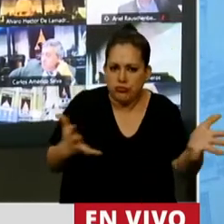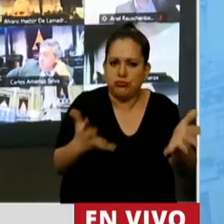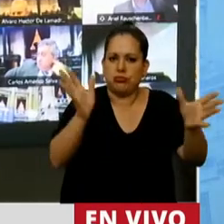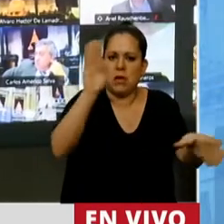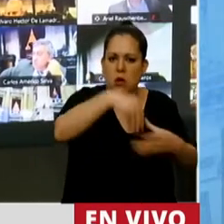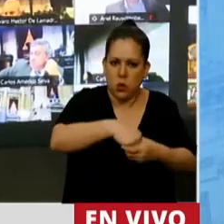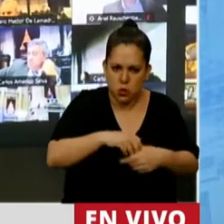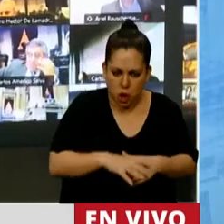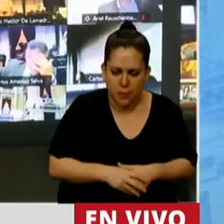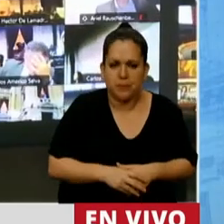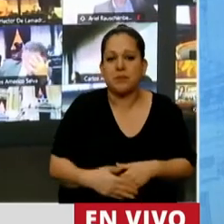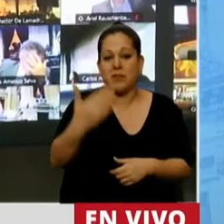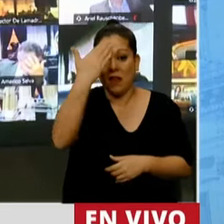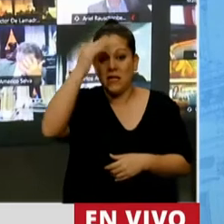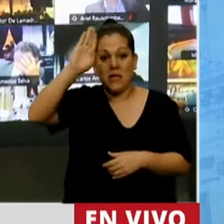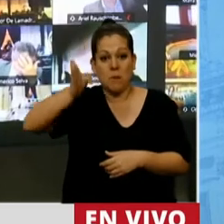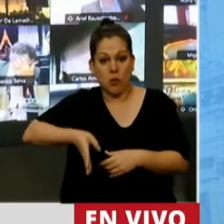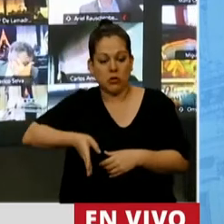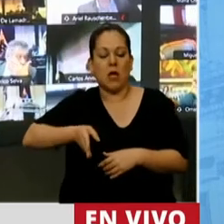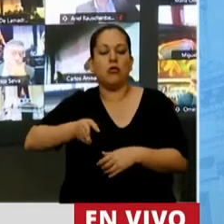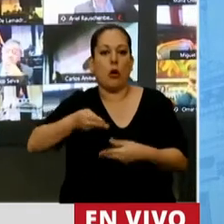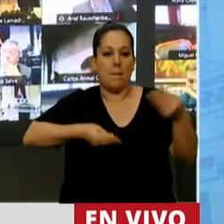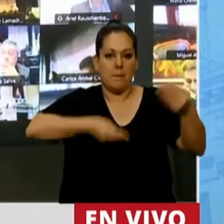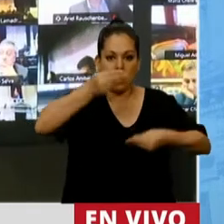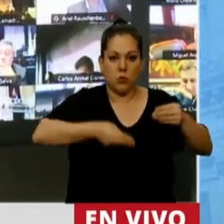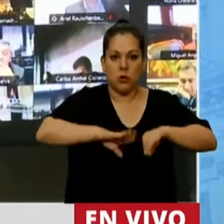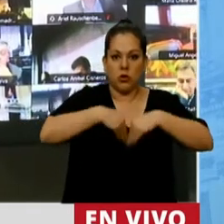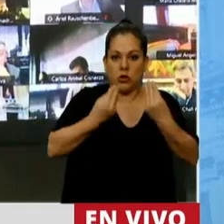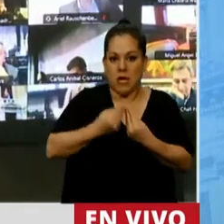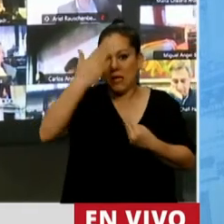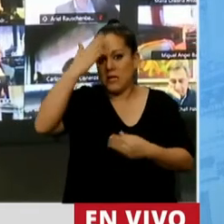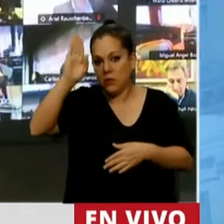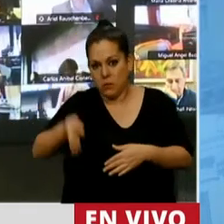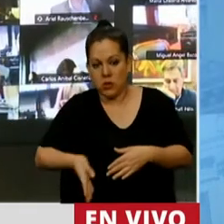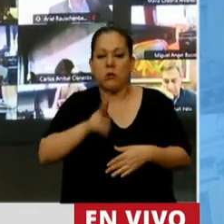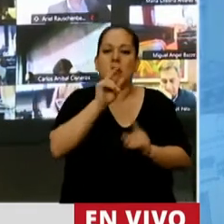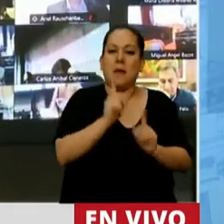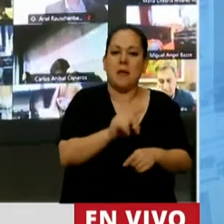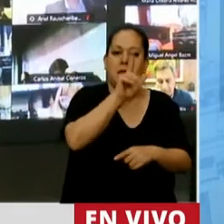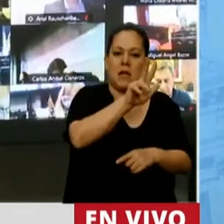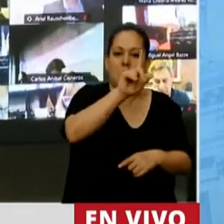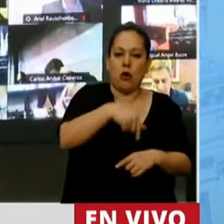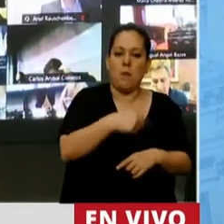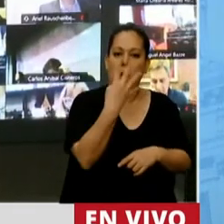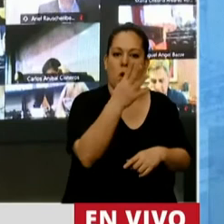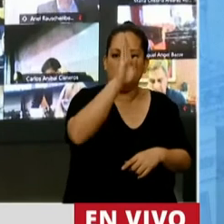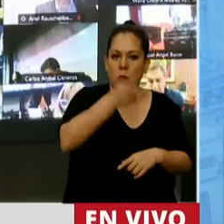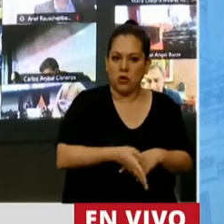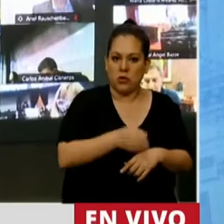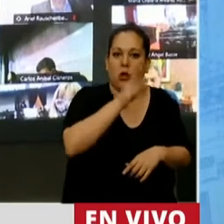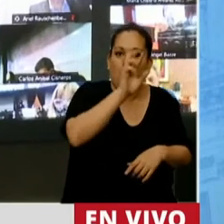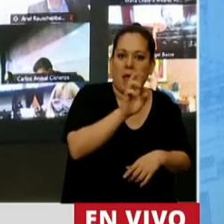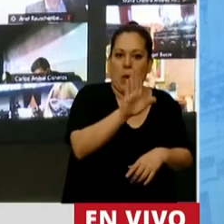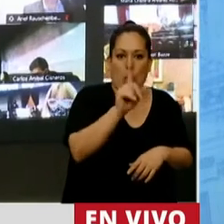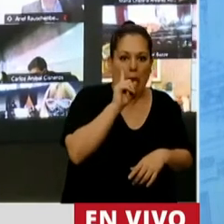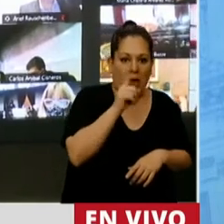Con un 15% del presupuesto total y un 3,4% del PBI destinado